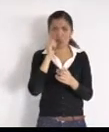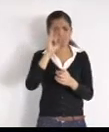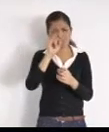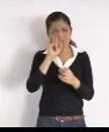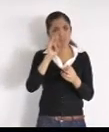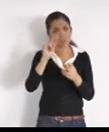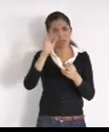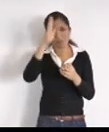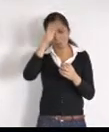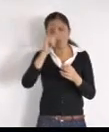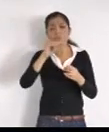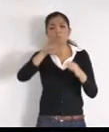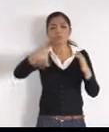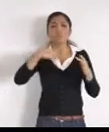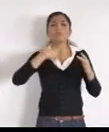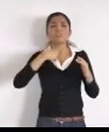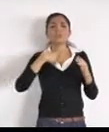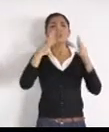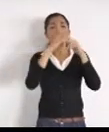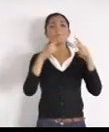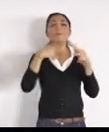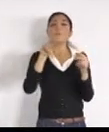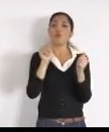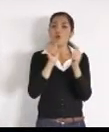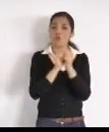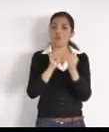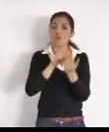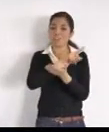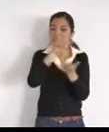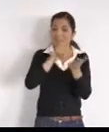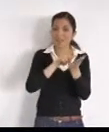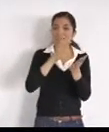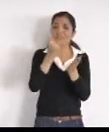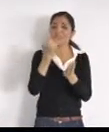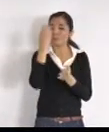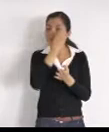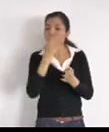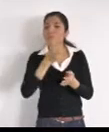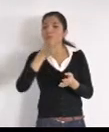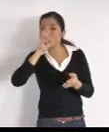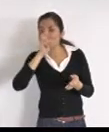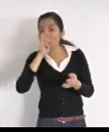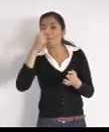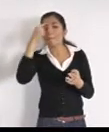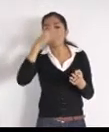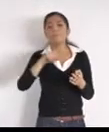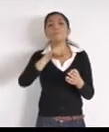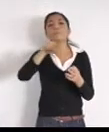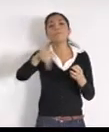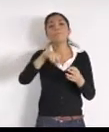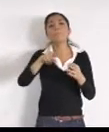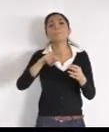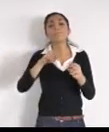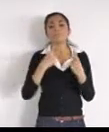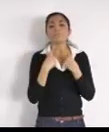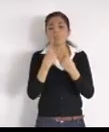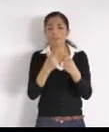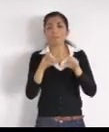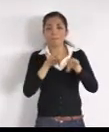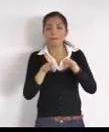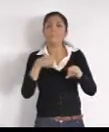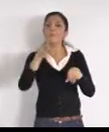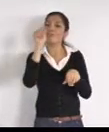problemas con la gente, aquí, se les va a dar apertura, para trabajar, pero todo con orden, parte de ese mismo, orden y regulación, es,